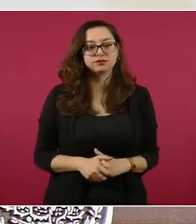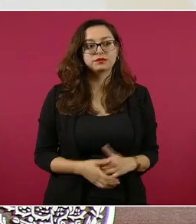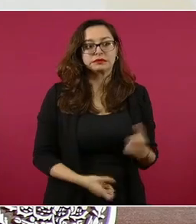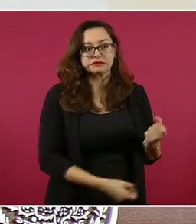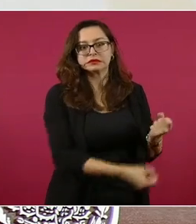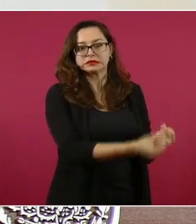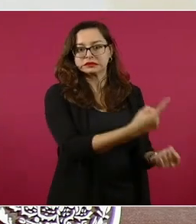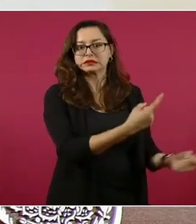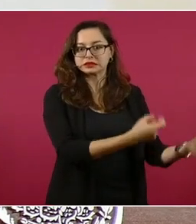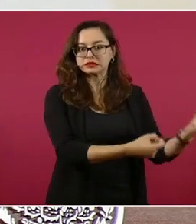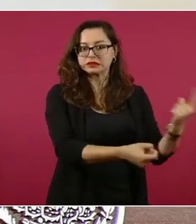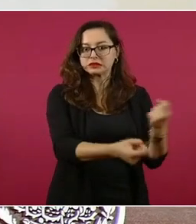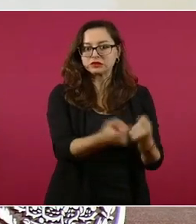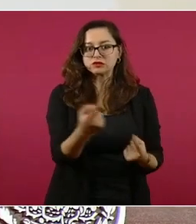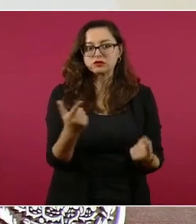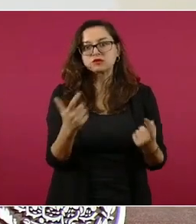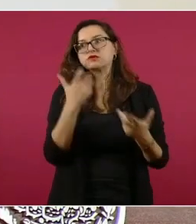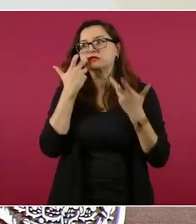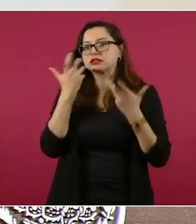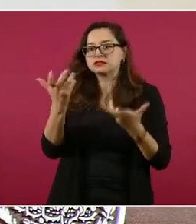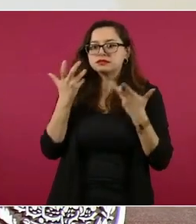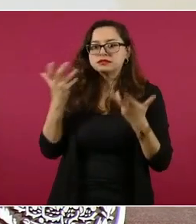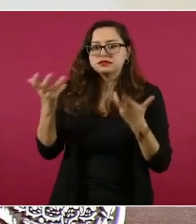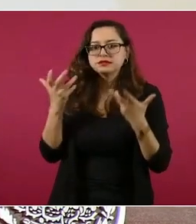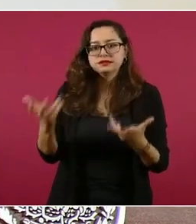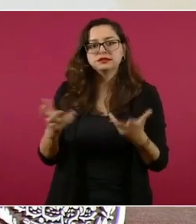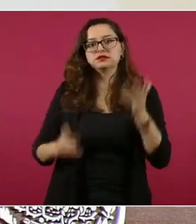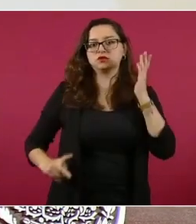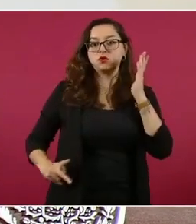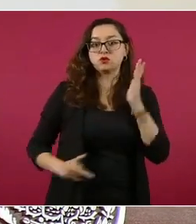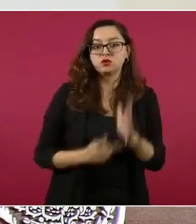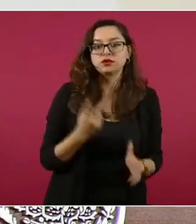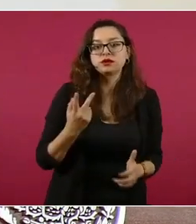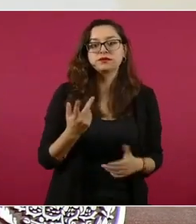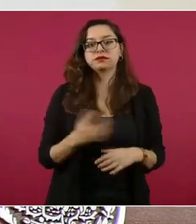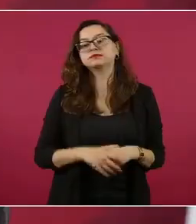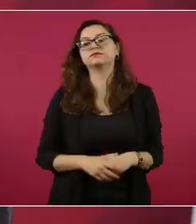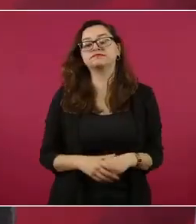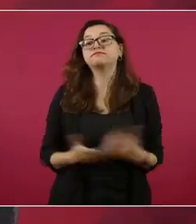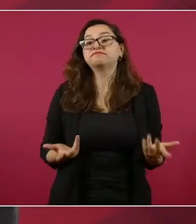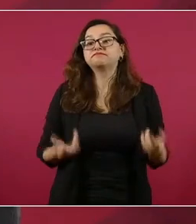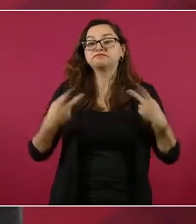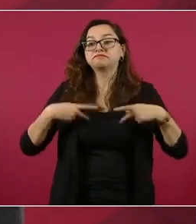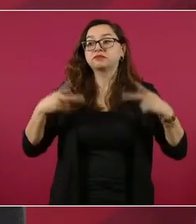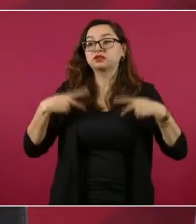los siguen apoyando,